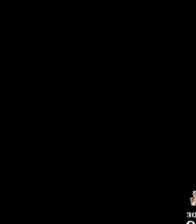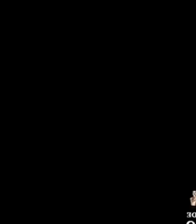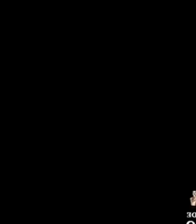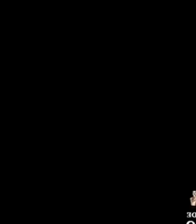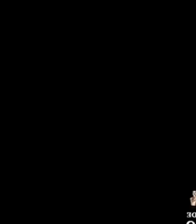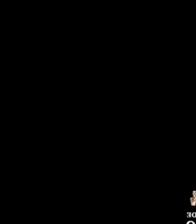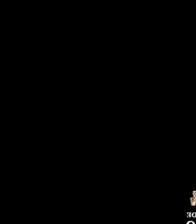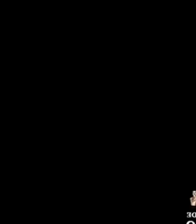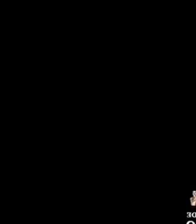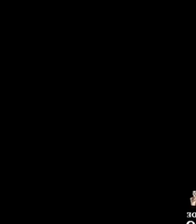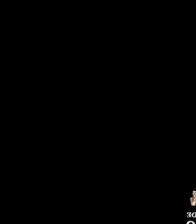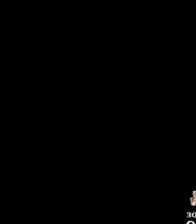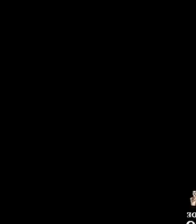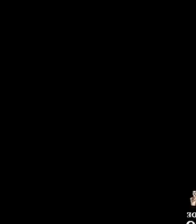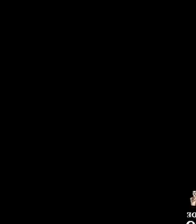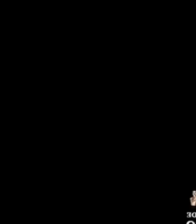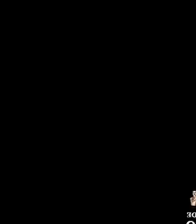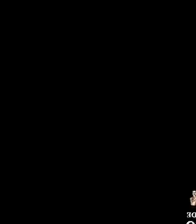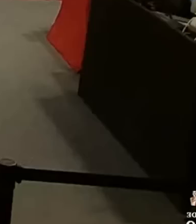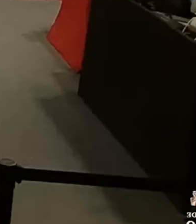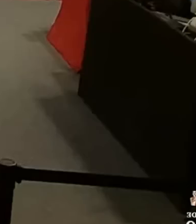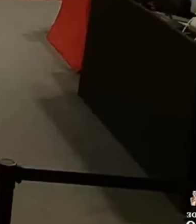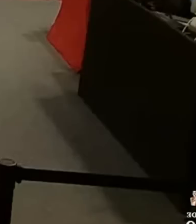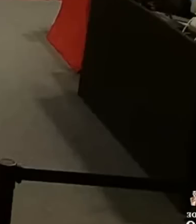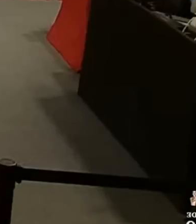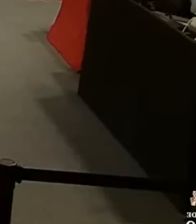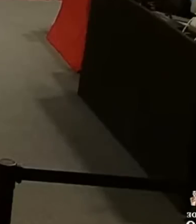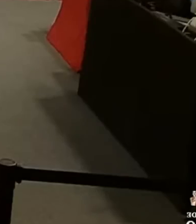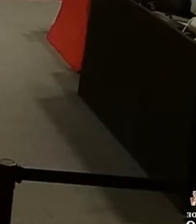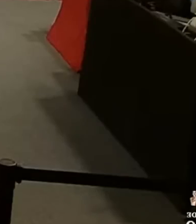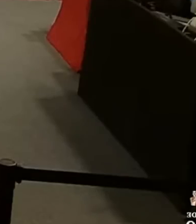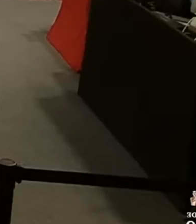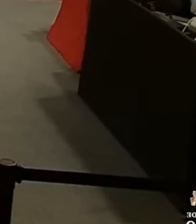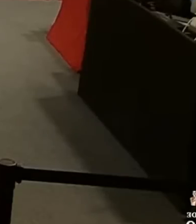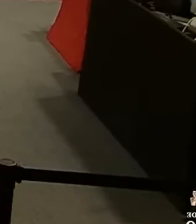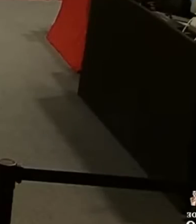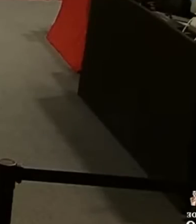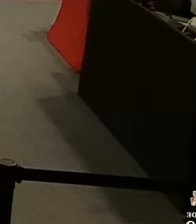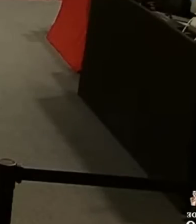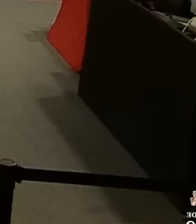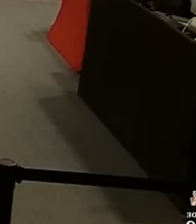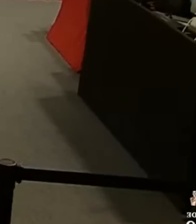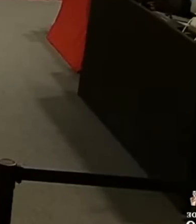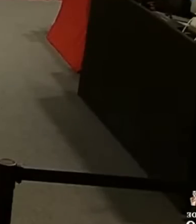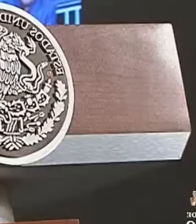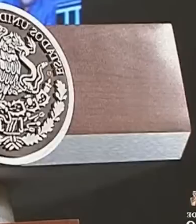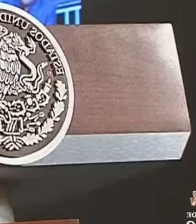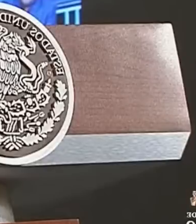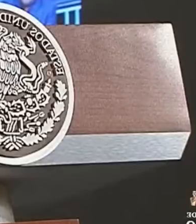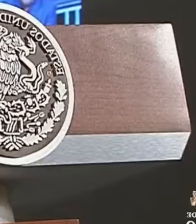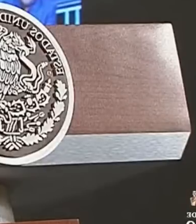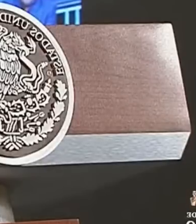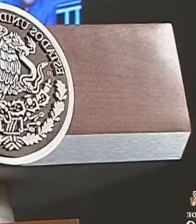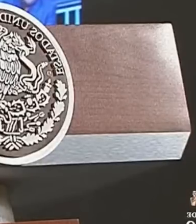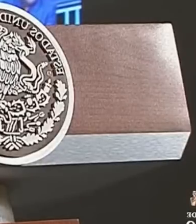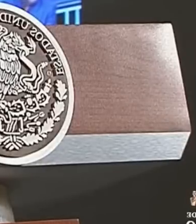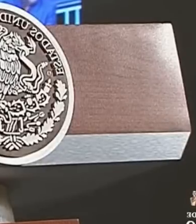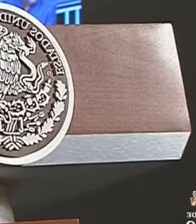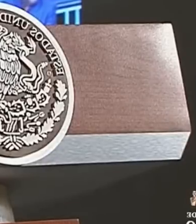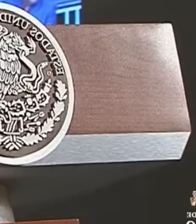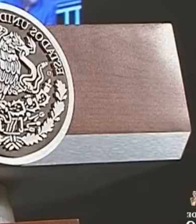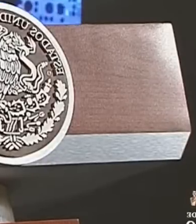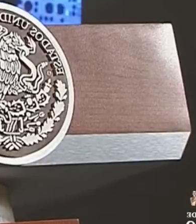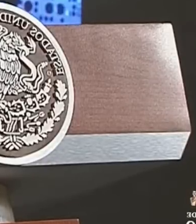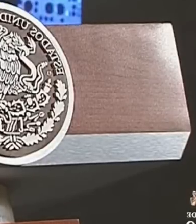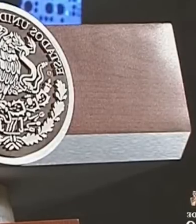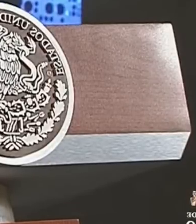Lo que sí sé es que no cabe, o sea, cabe. bien, 10 mil fajos de 100 dólares cada uno en una maleta de gimnasio. Simplemente